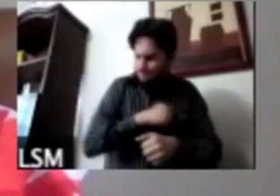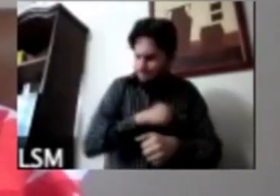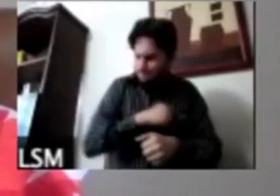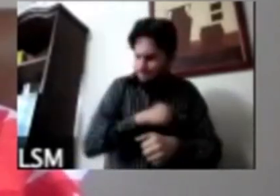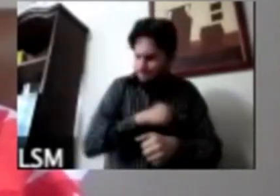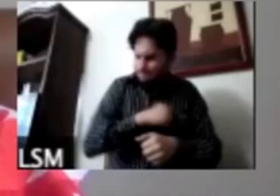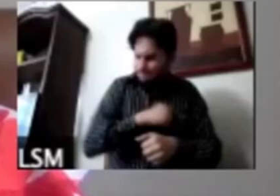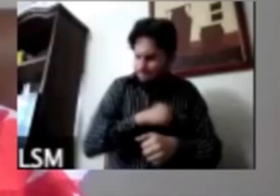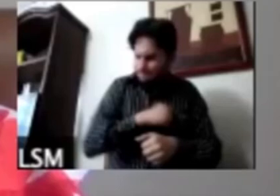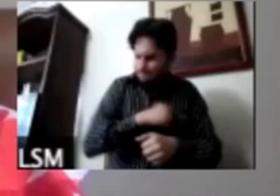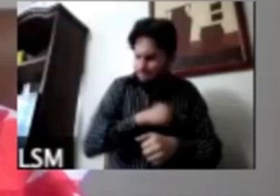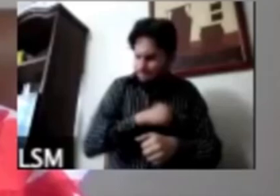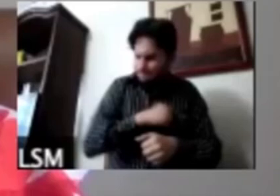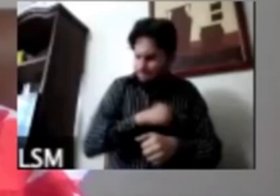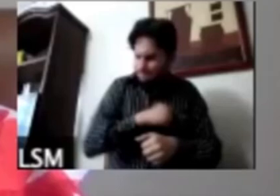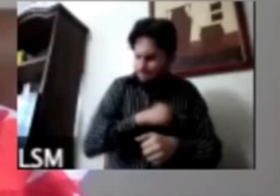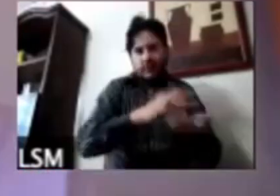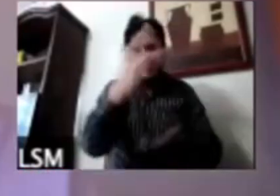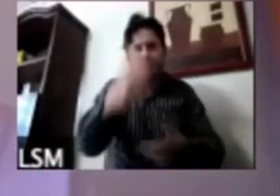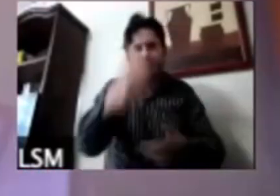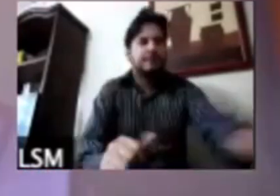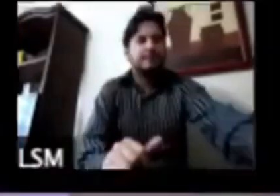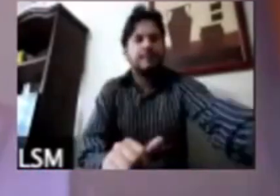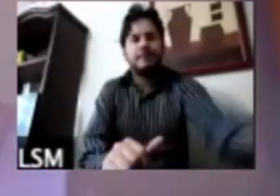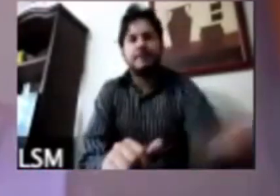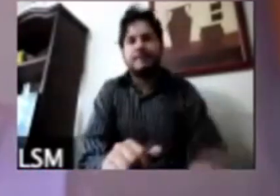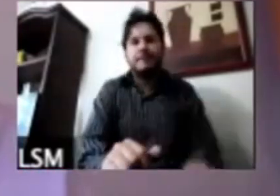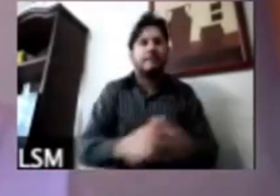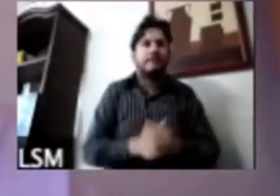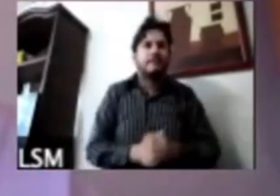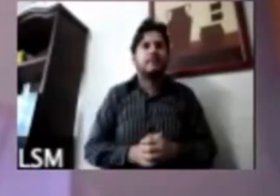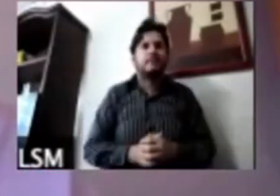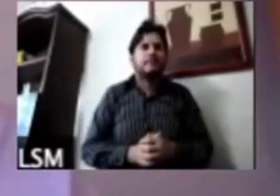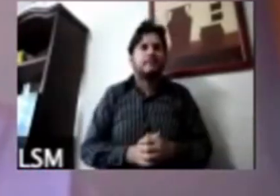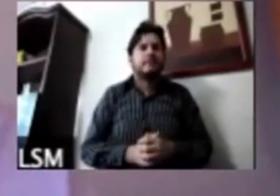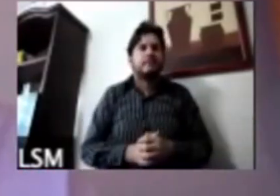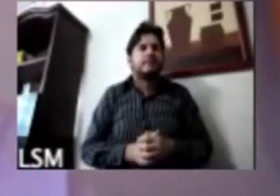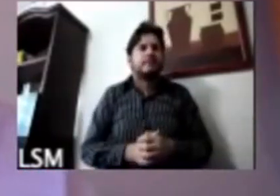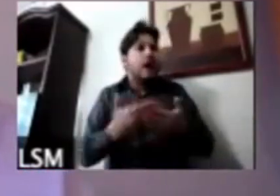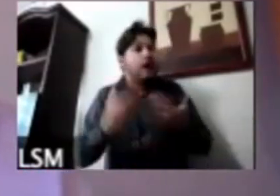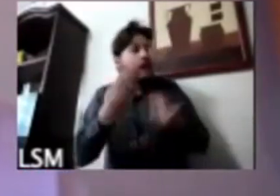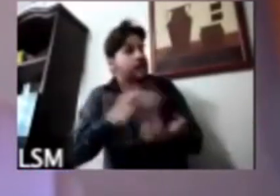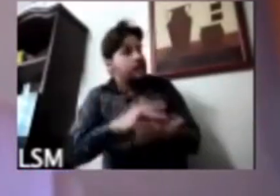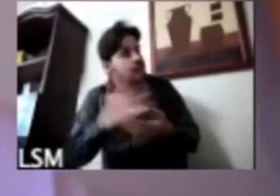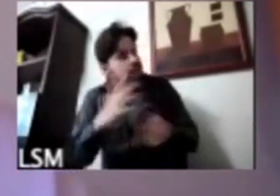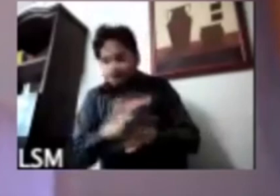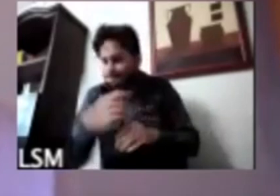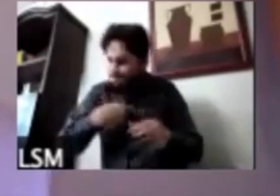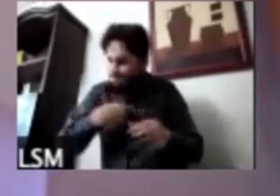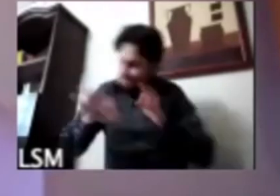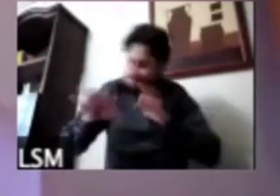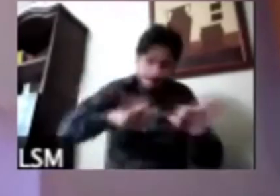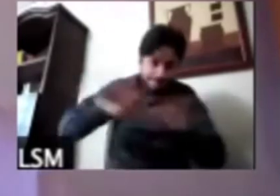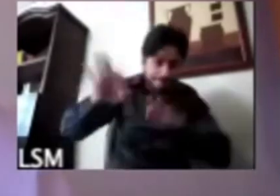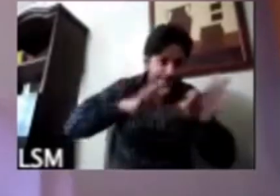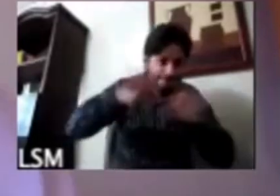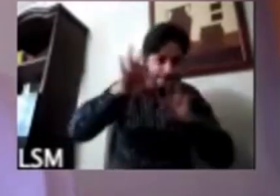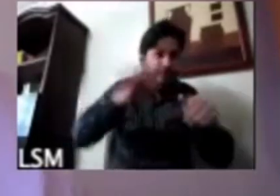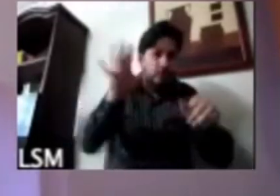muchas gracias muchas gracias y gracias por el trabajo porque es claro que lo que viene